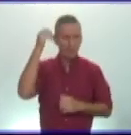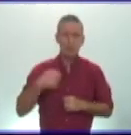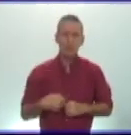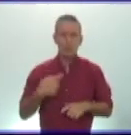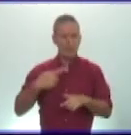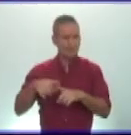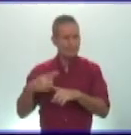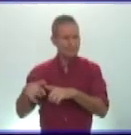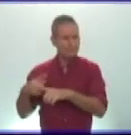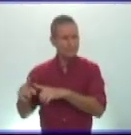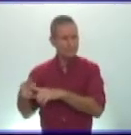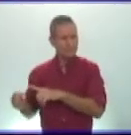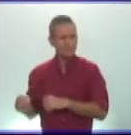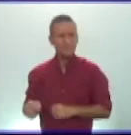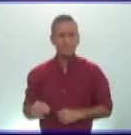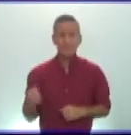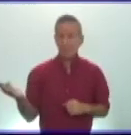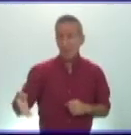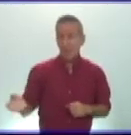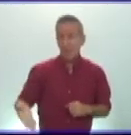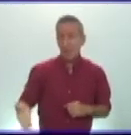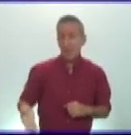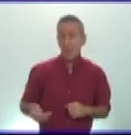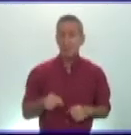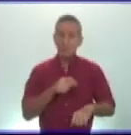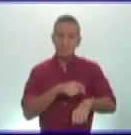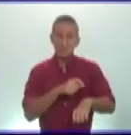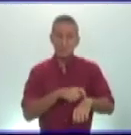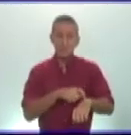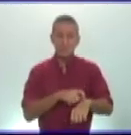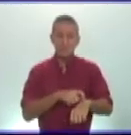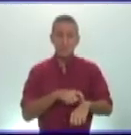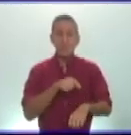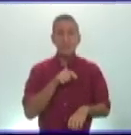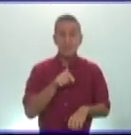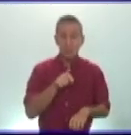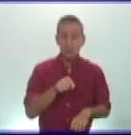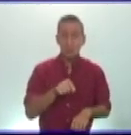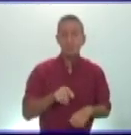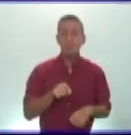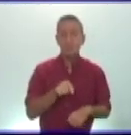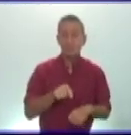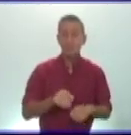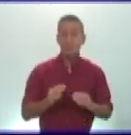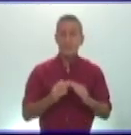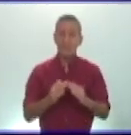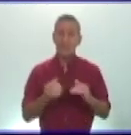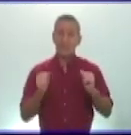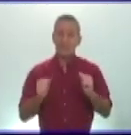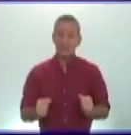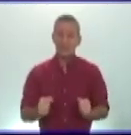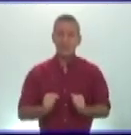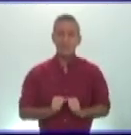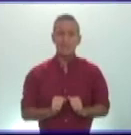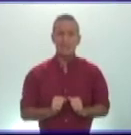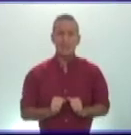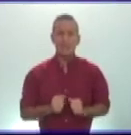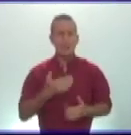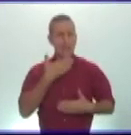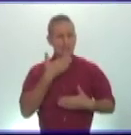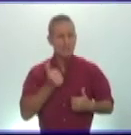muchacho aprovechando el tiempo en su casa que está un poco aislado de desarrollar estas lecturas pues le va a ser mucho más fácil también